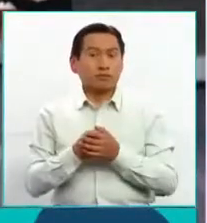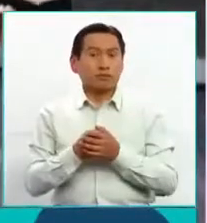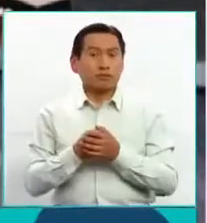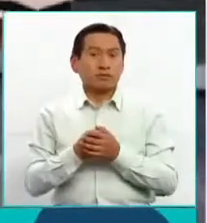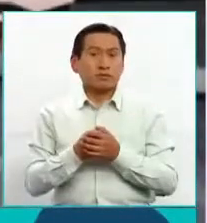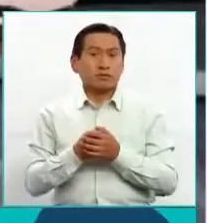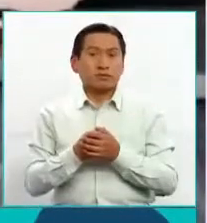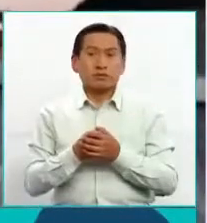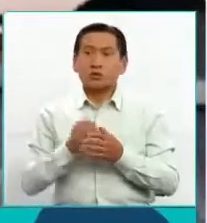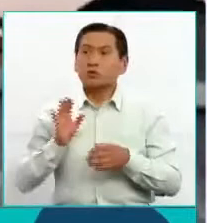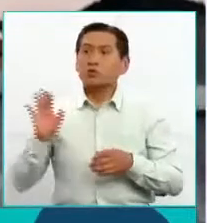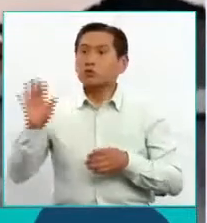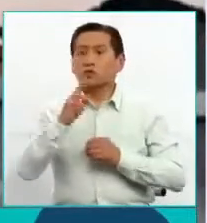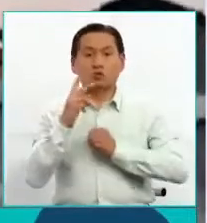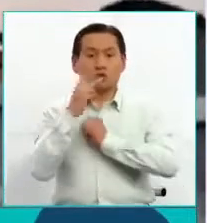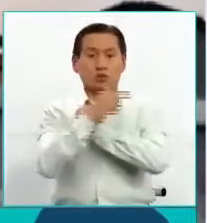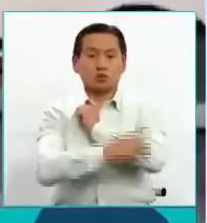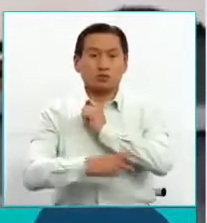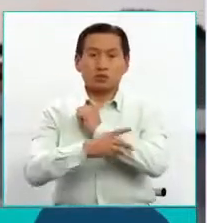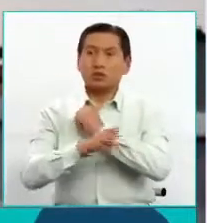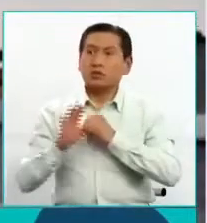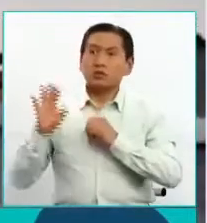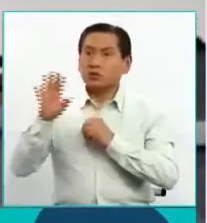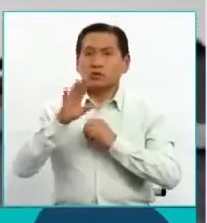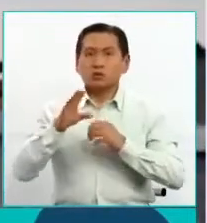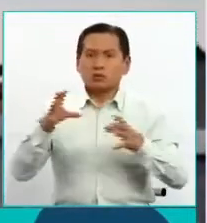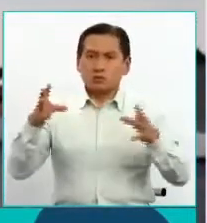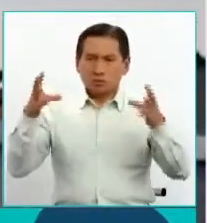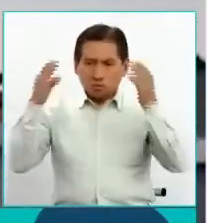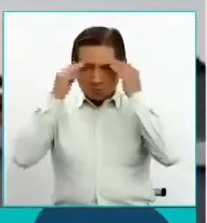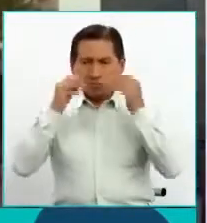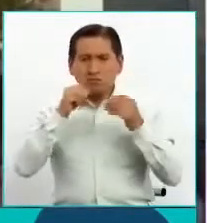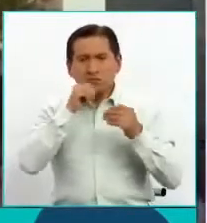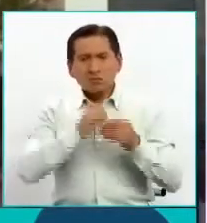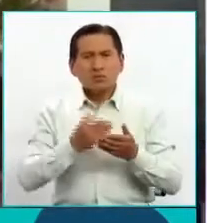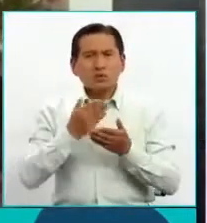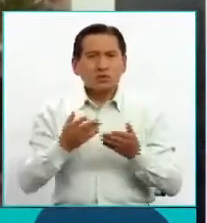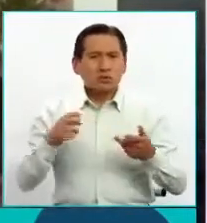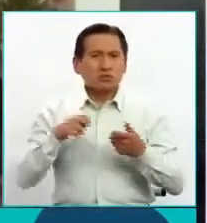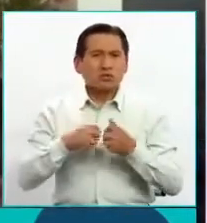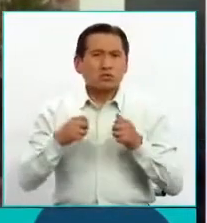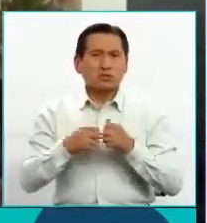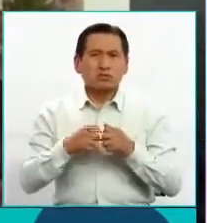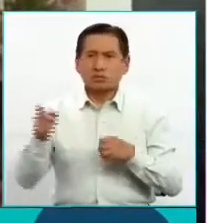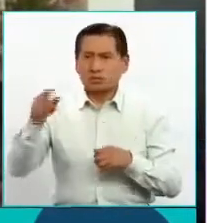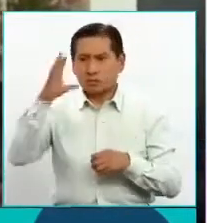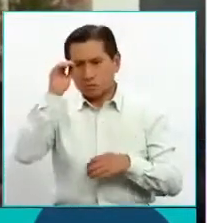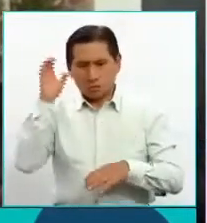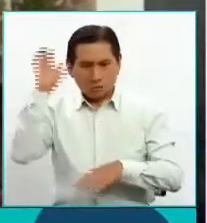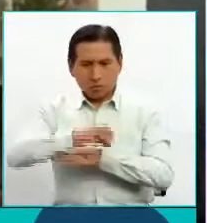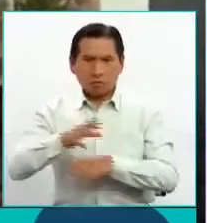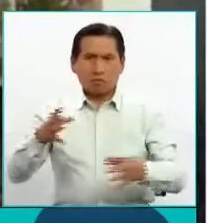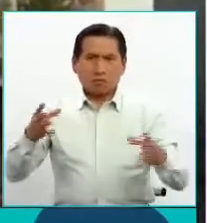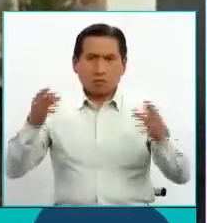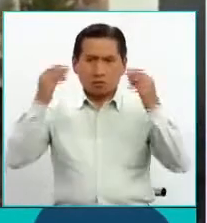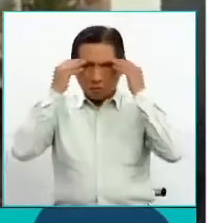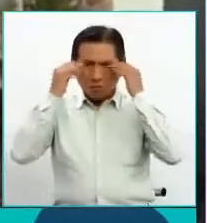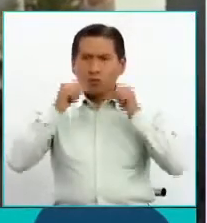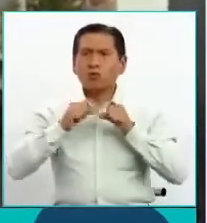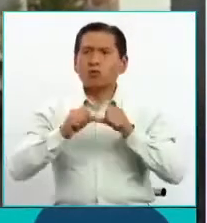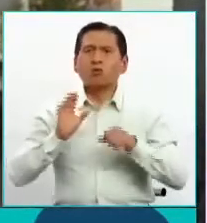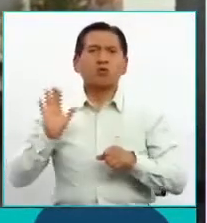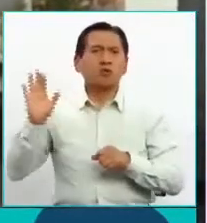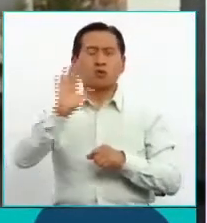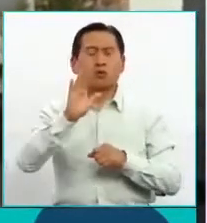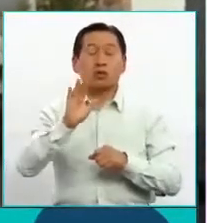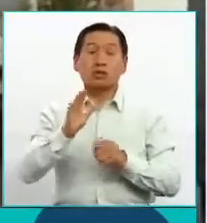nuestros estados, nuestros países están colonizados y ese patriarcado existe todavía, por lo cual yo creo